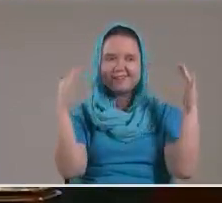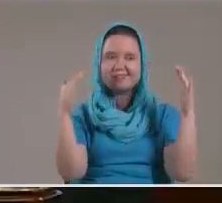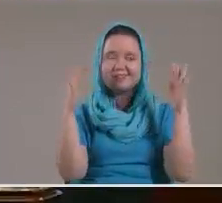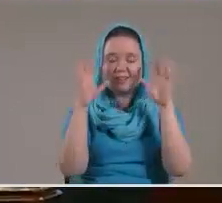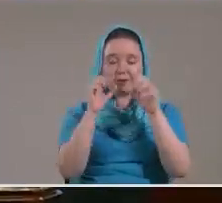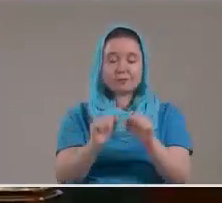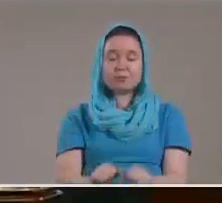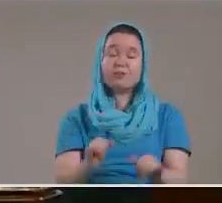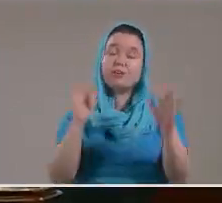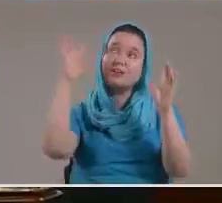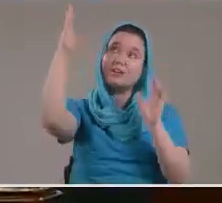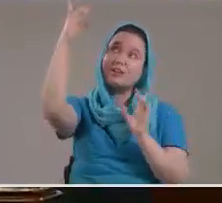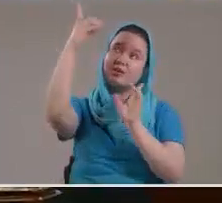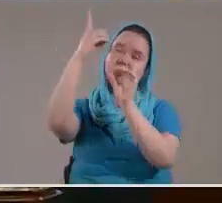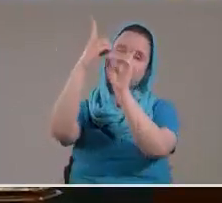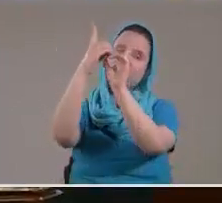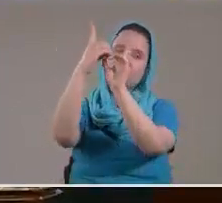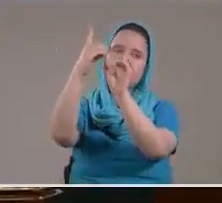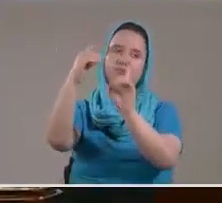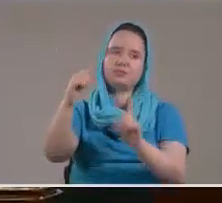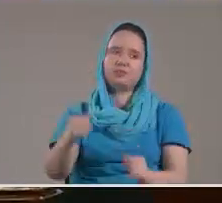Poder encontrarme Contigo